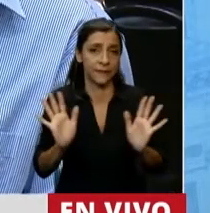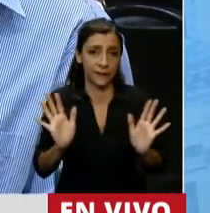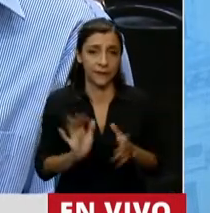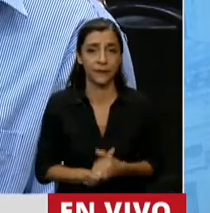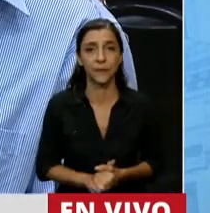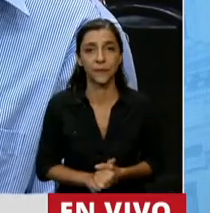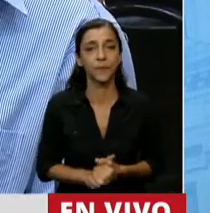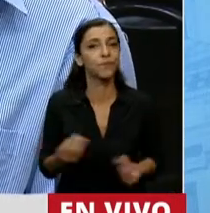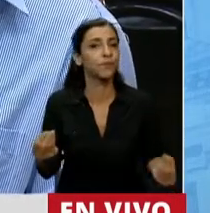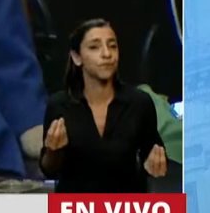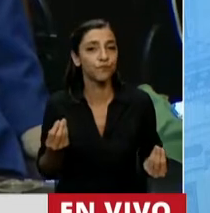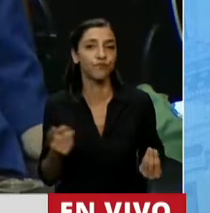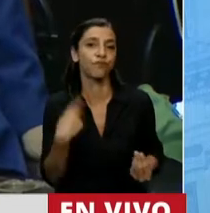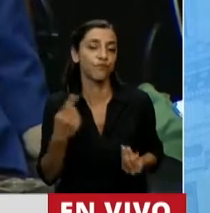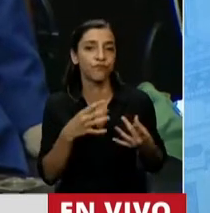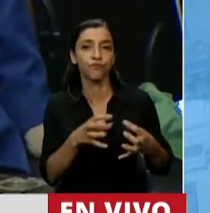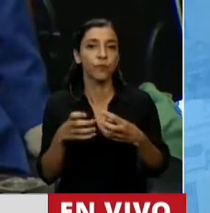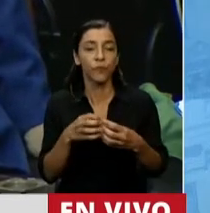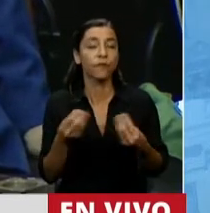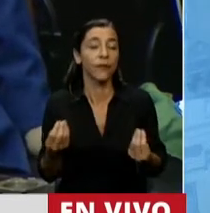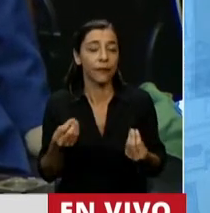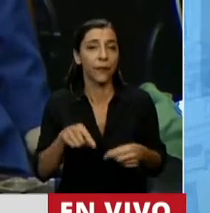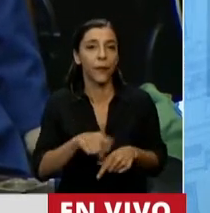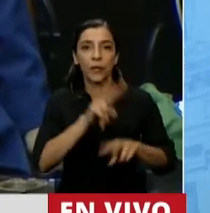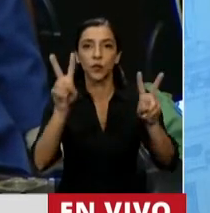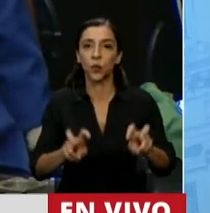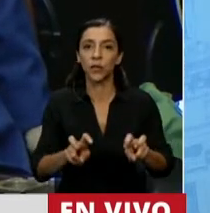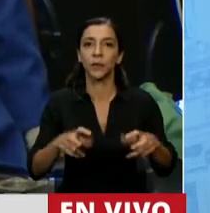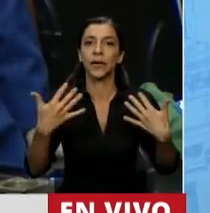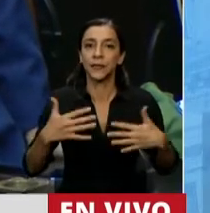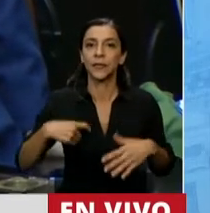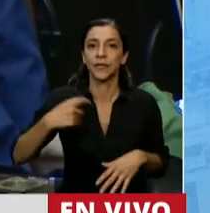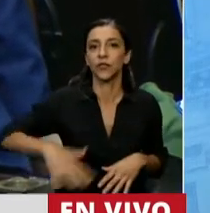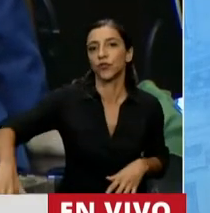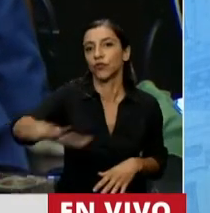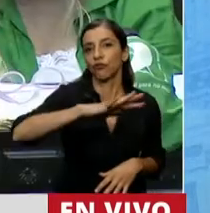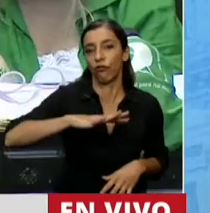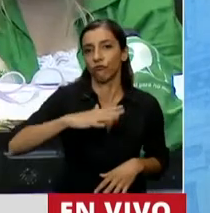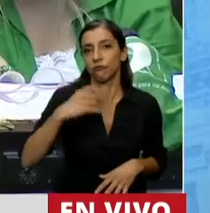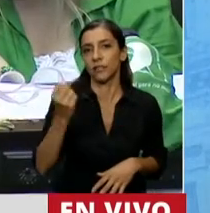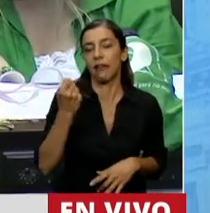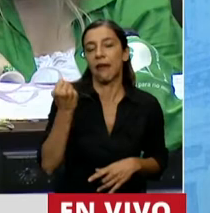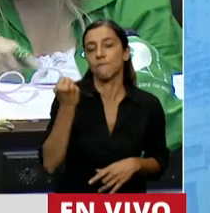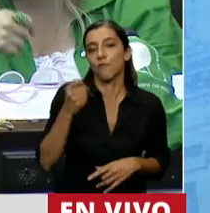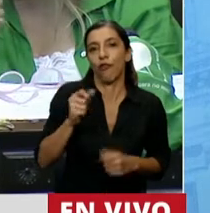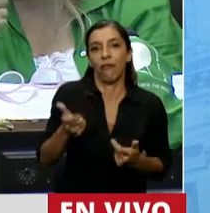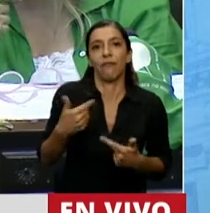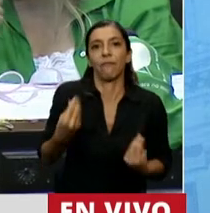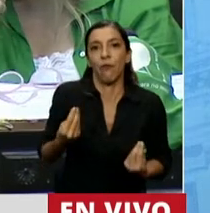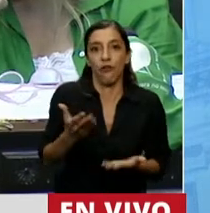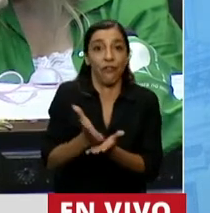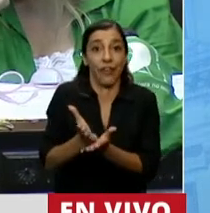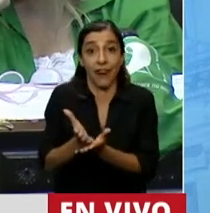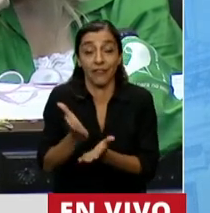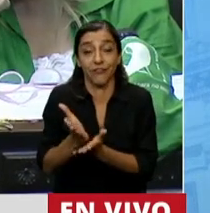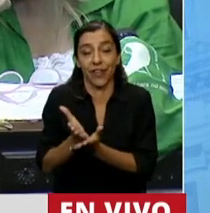estamos en un debate donde corta transversalmente a la sociedad en un conflicto de derechos. El derecho